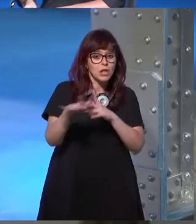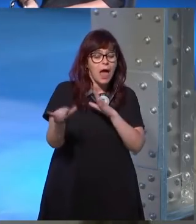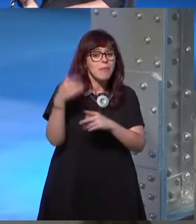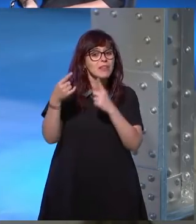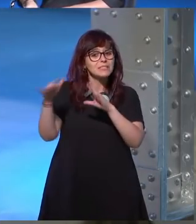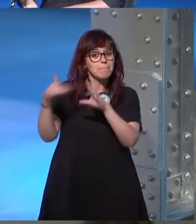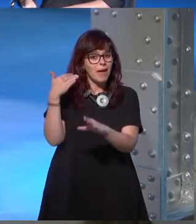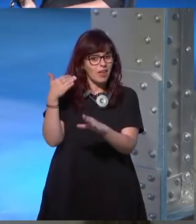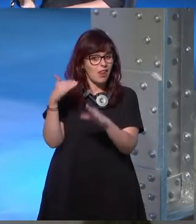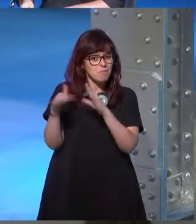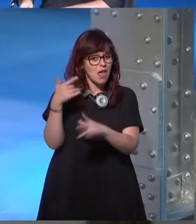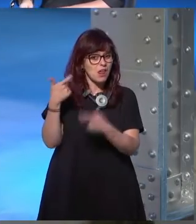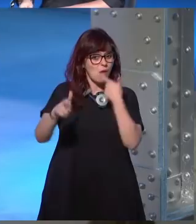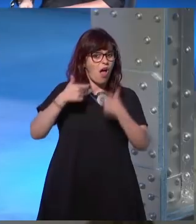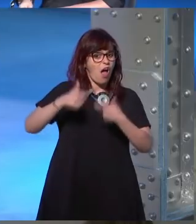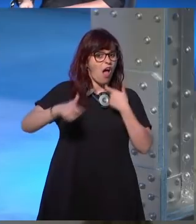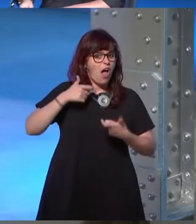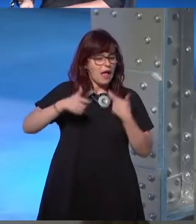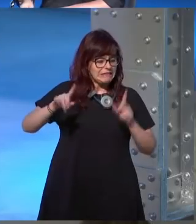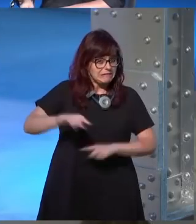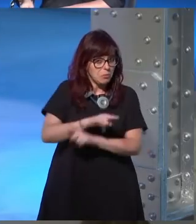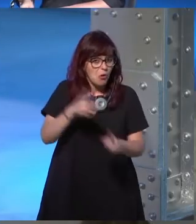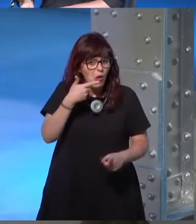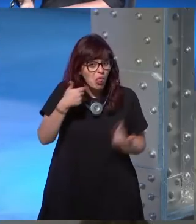los correos tan vitriólicos pues